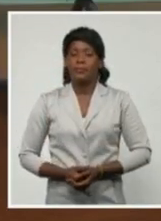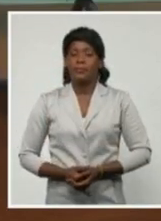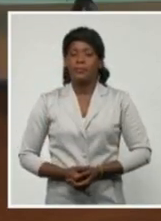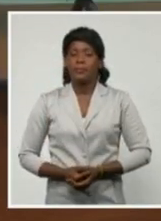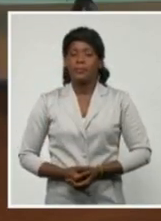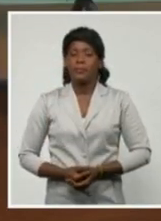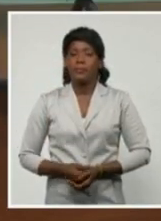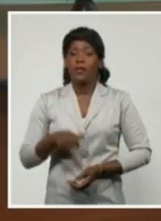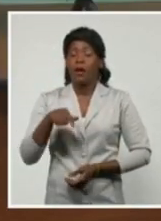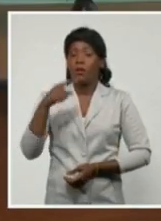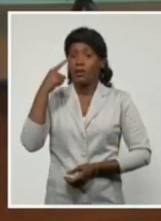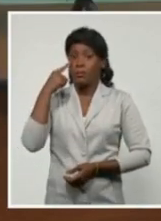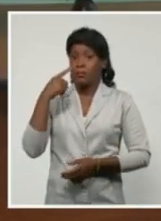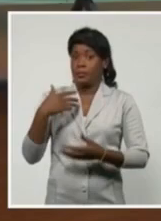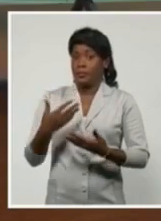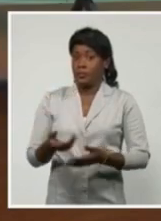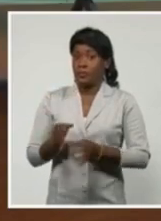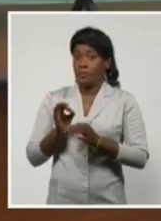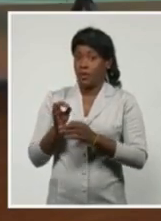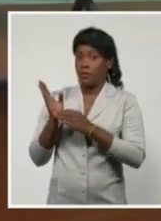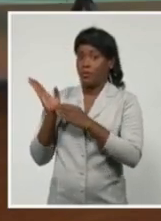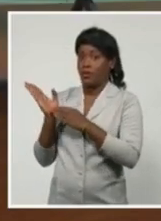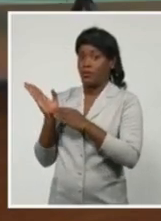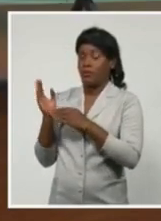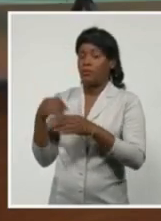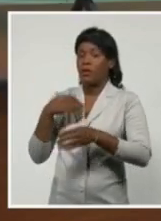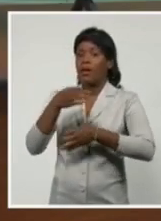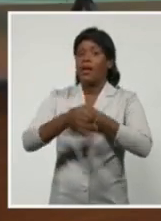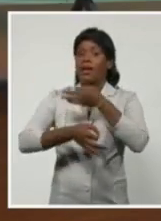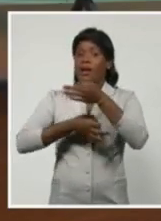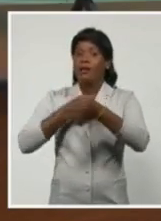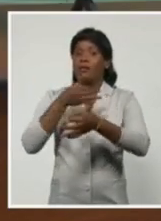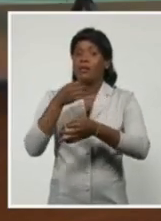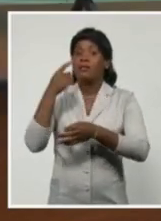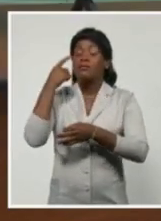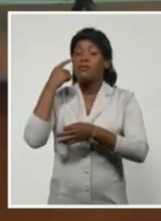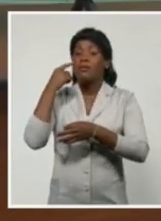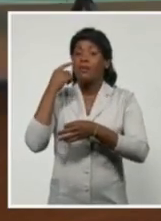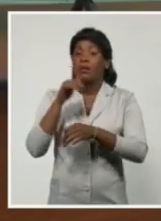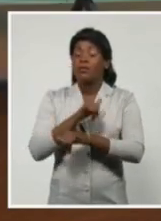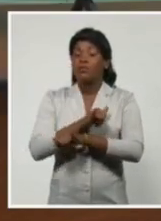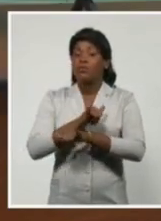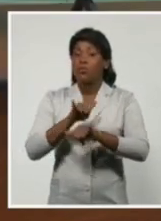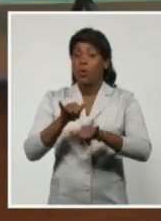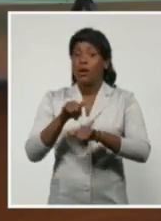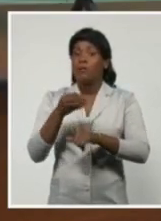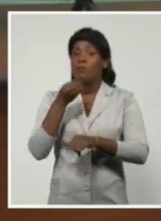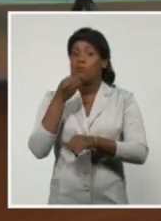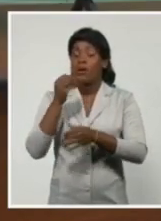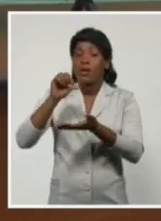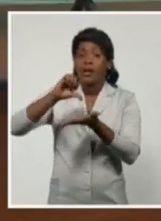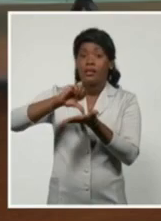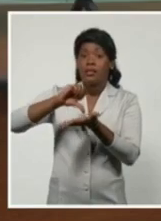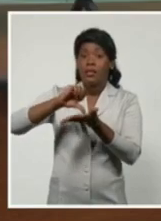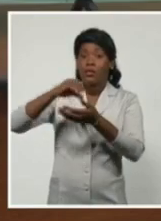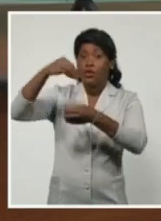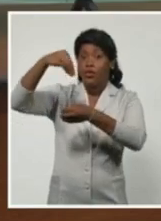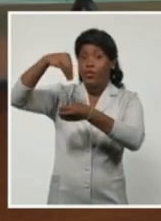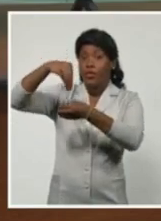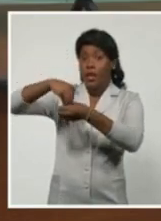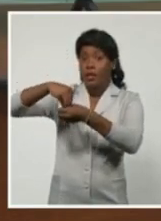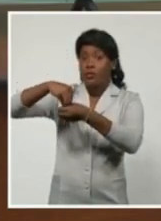que el cono, como he dicho otras veces, es la mayor probabilidad de que el centro esté dentro de este cono.